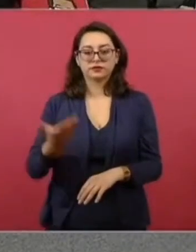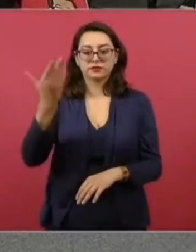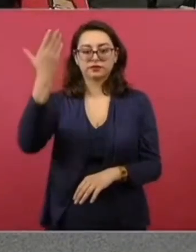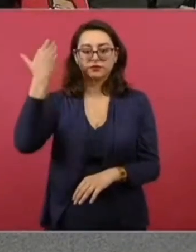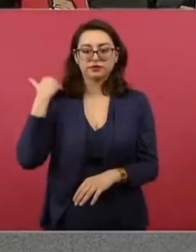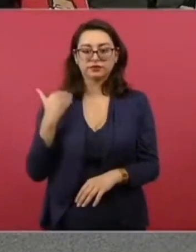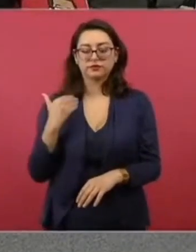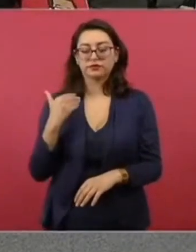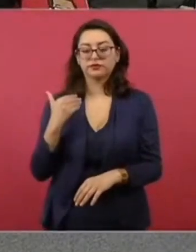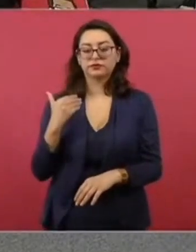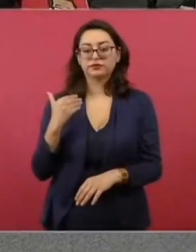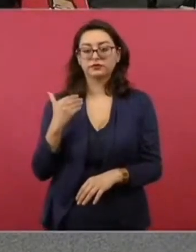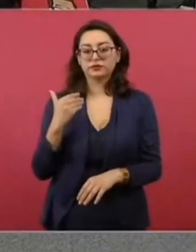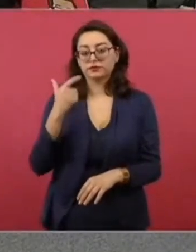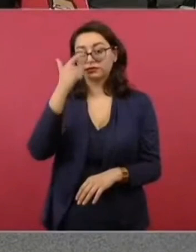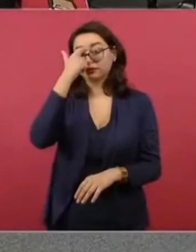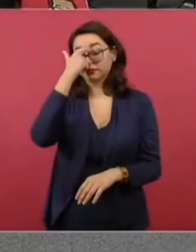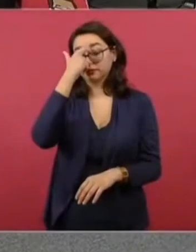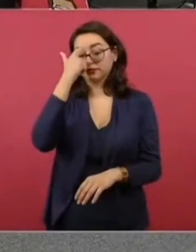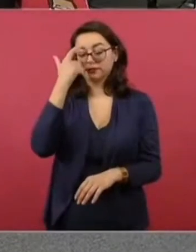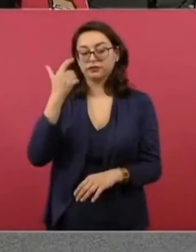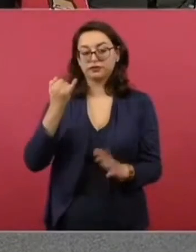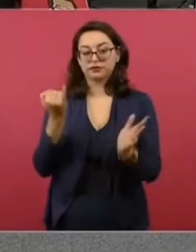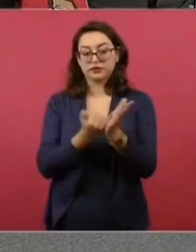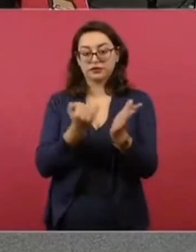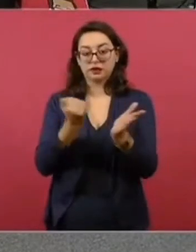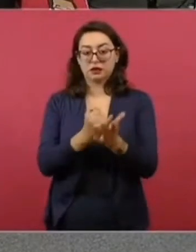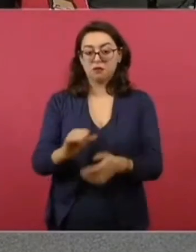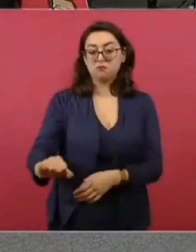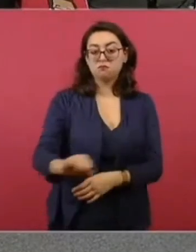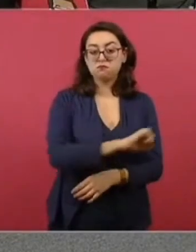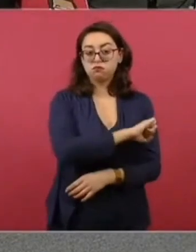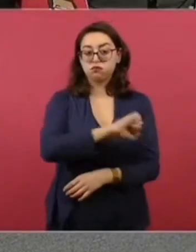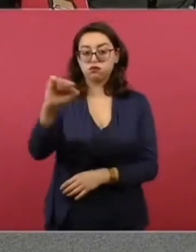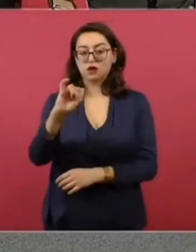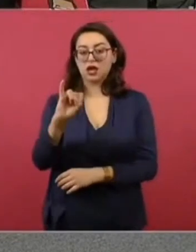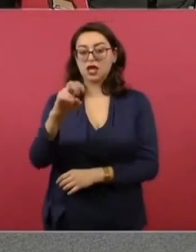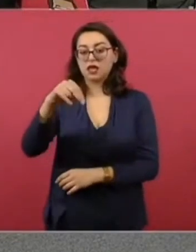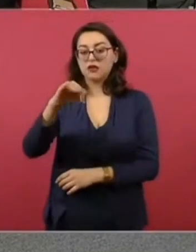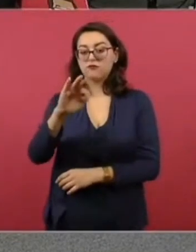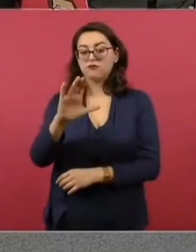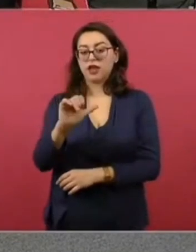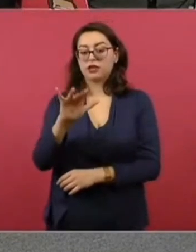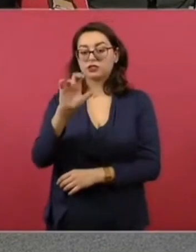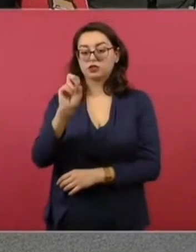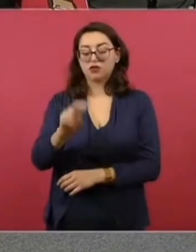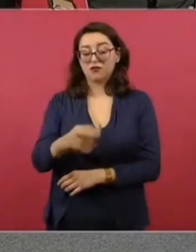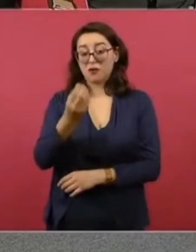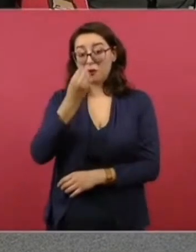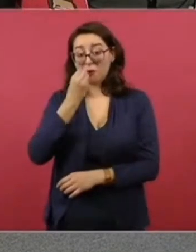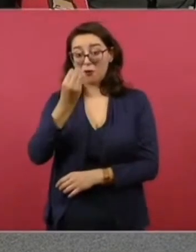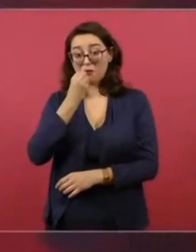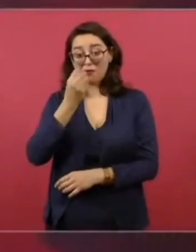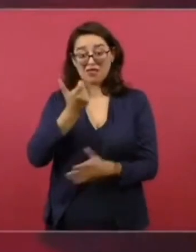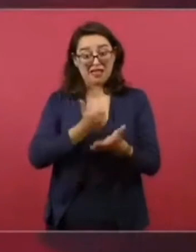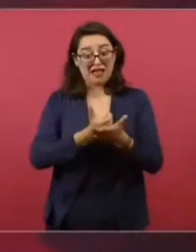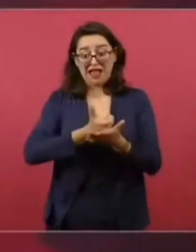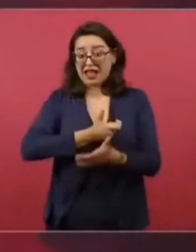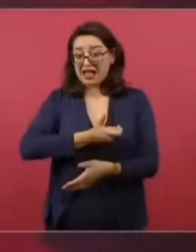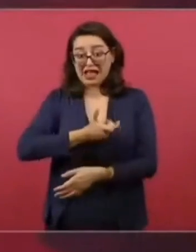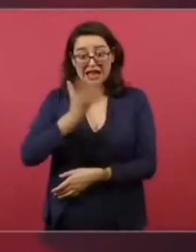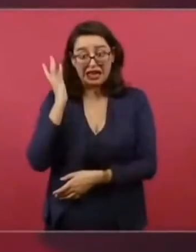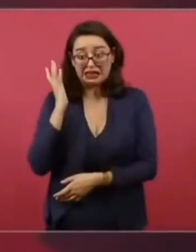más alta la inflación y definimos